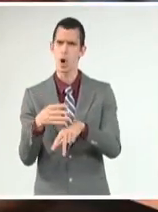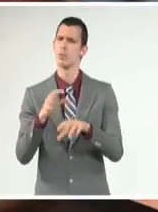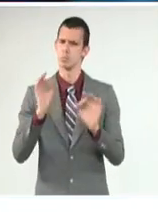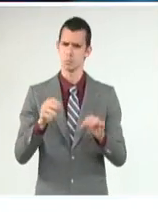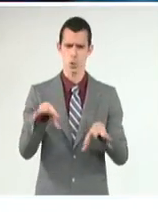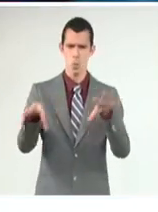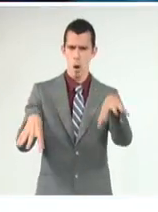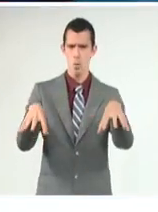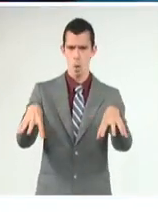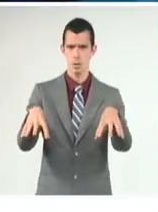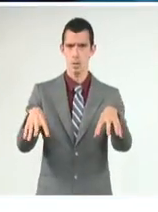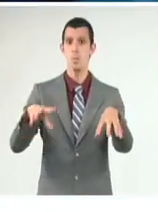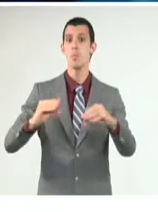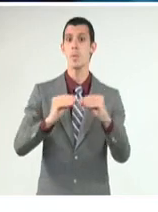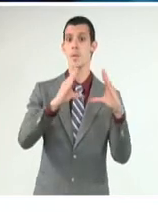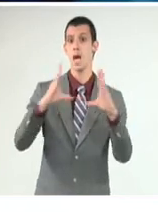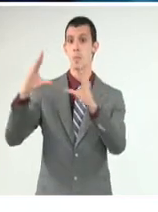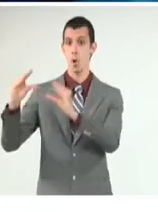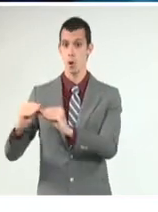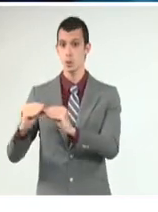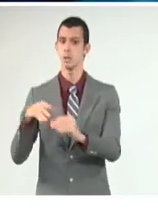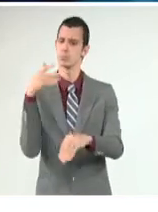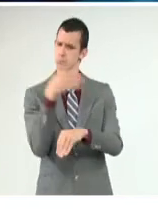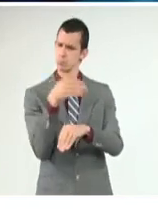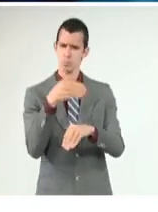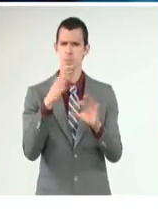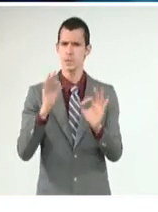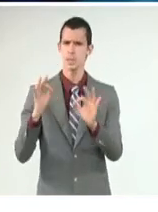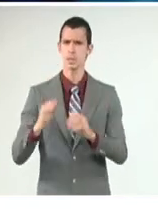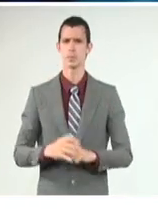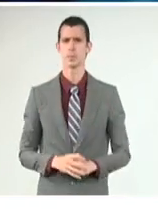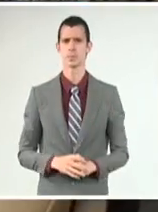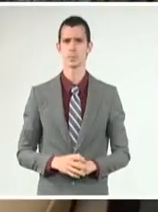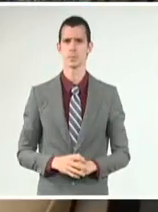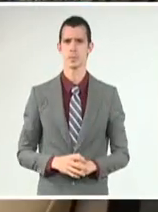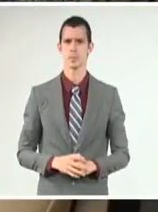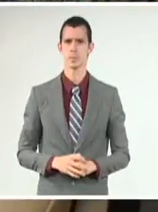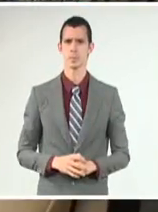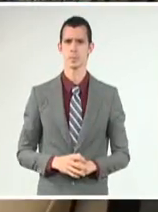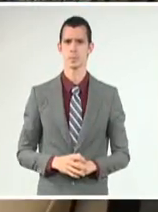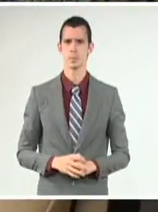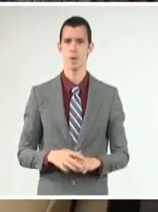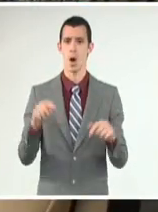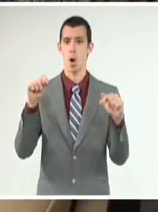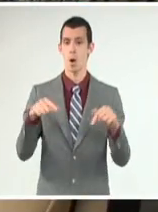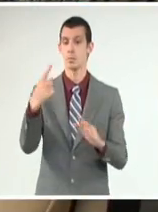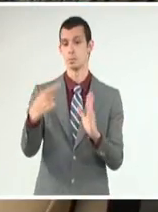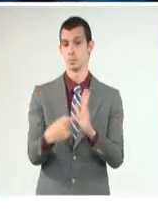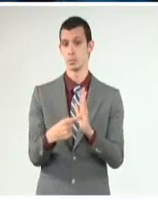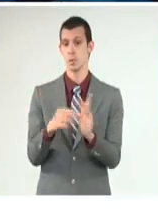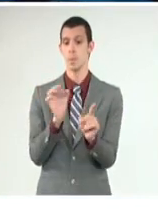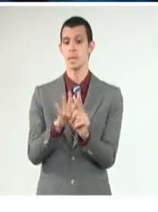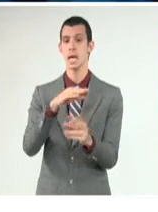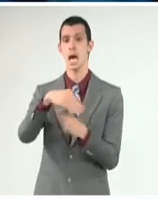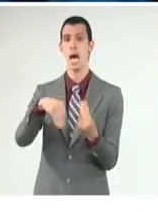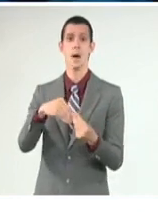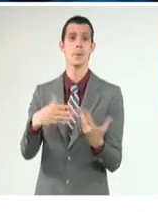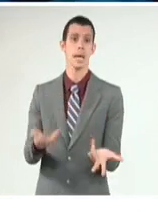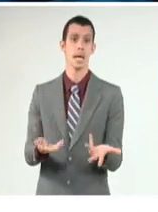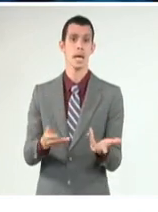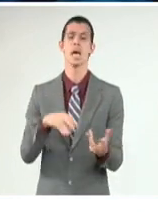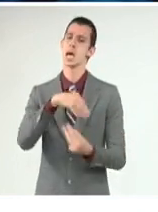Y la otra medida con más fuerza es la movilidad. Hoy ya se empieza a recibir un resultado. Se han adoptado un grupo de medidas con los bancos,